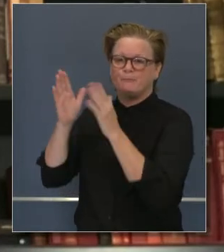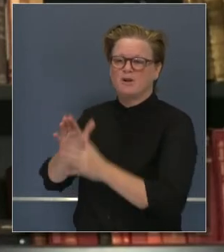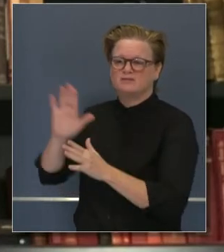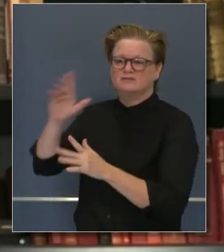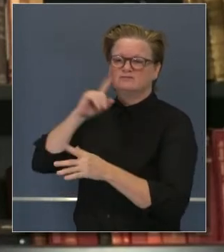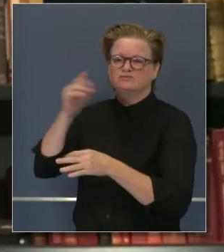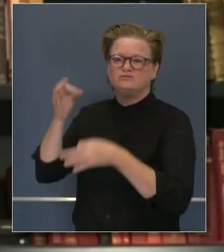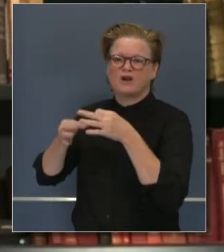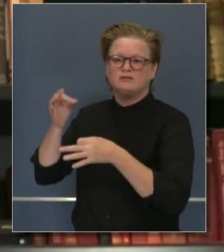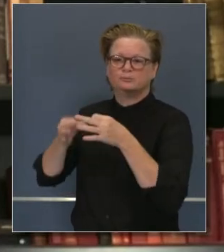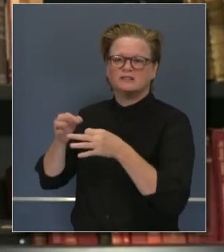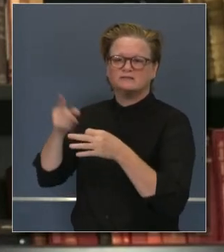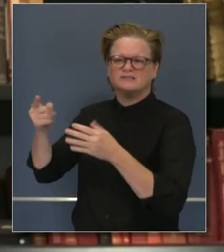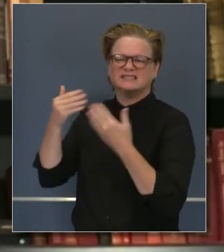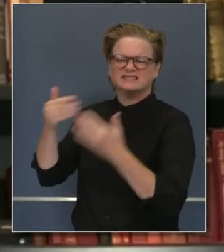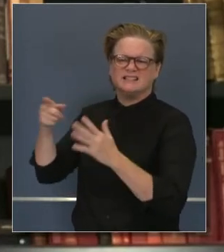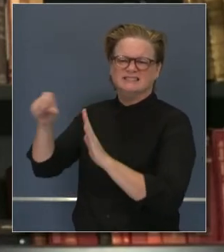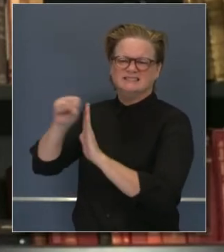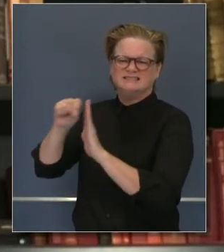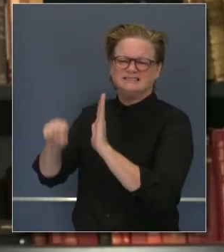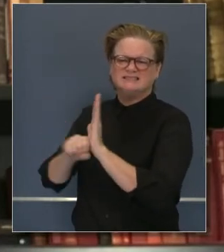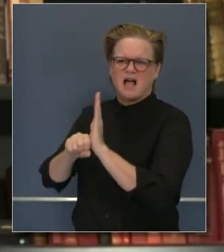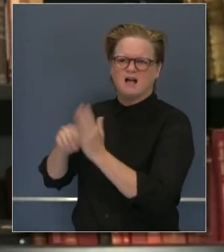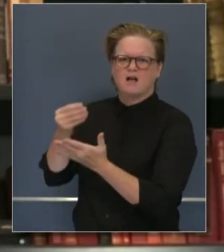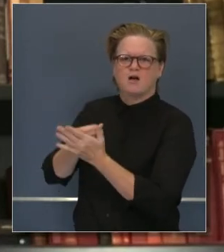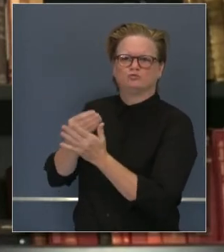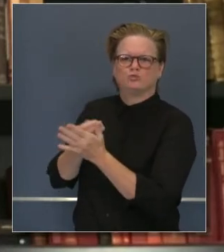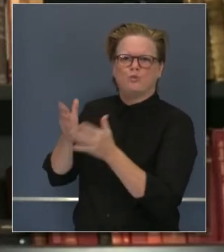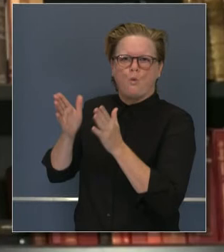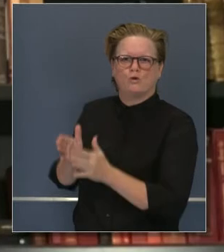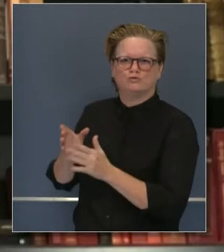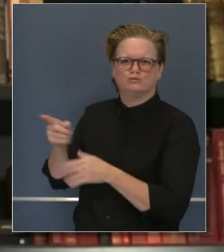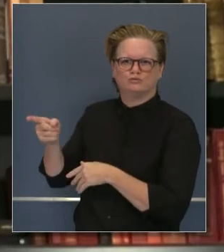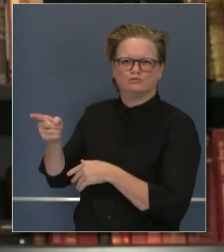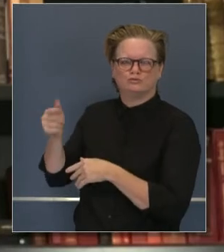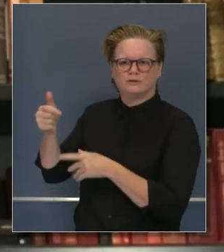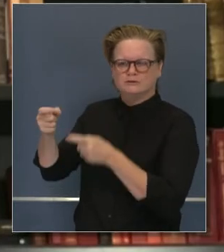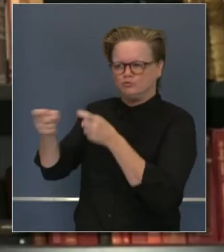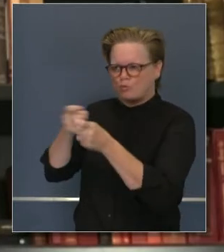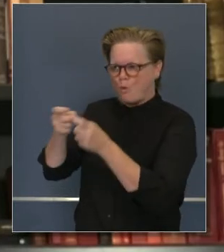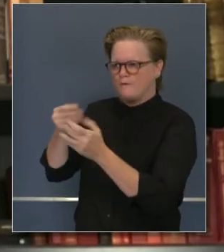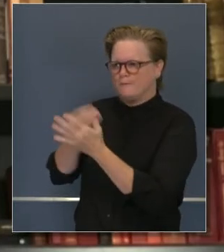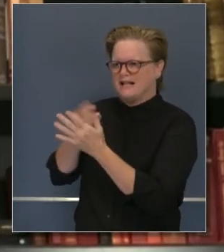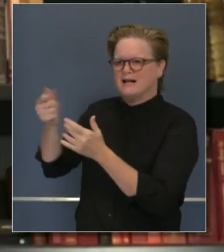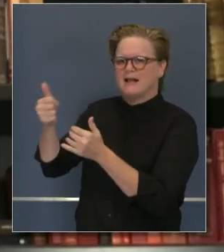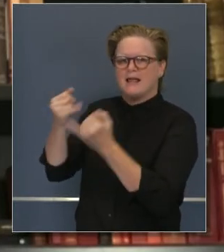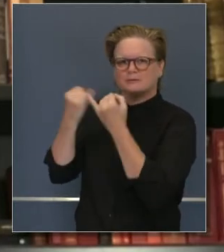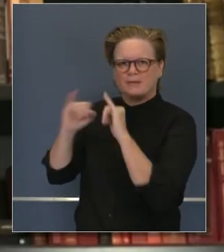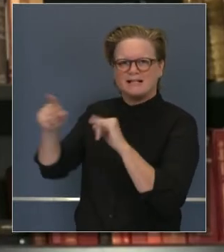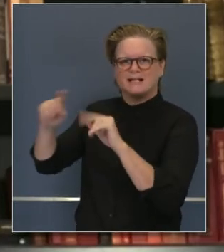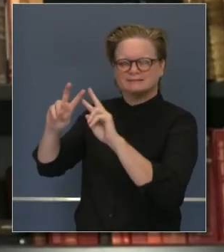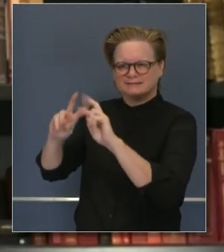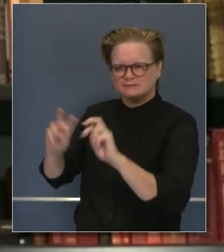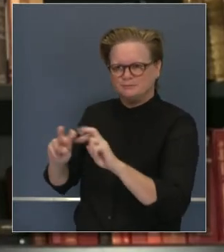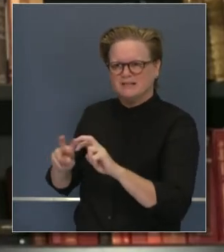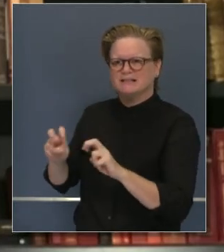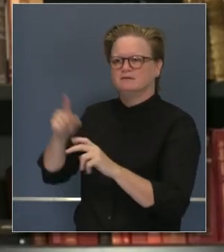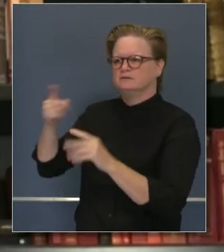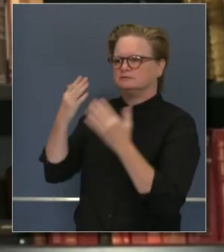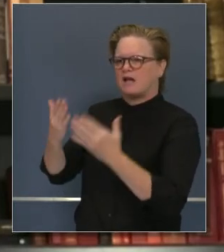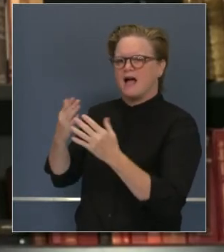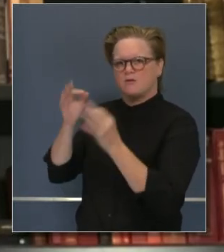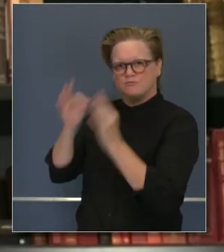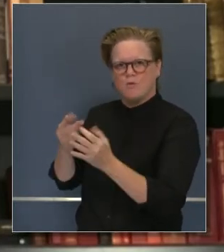y su juicio. La revisión por parte de la contralora, ella hará su evaluación independiente y espero